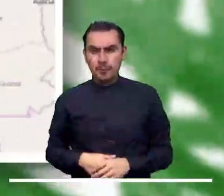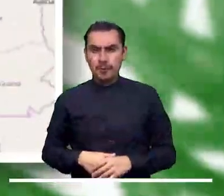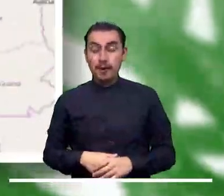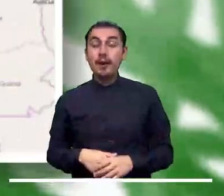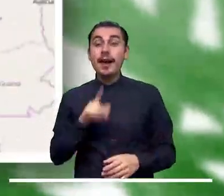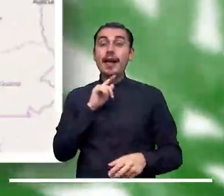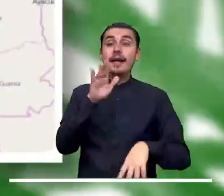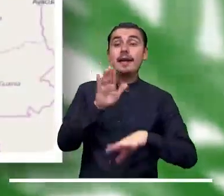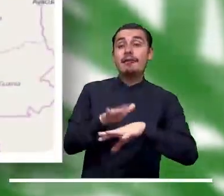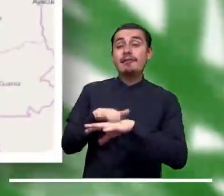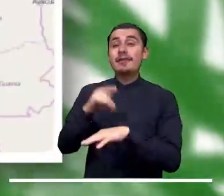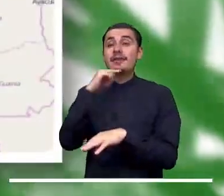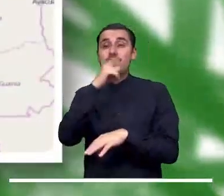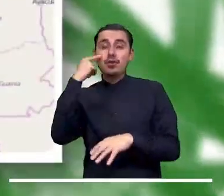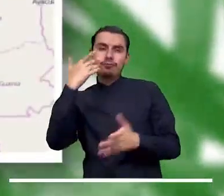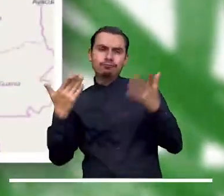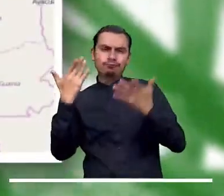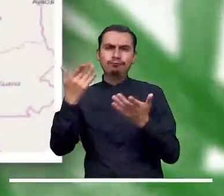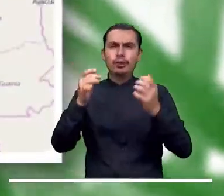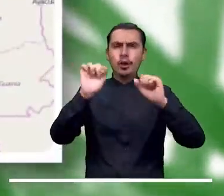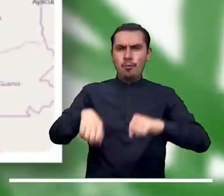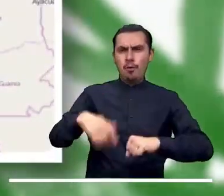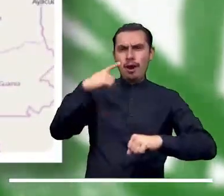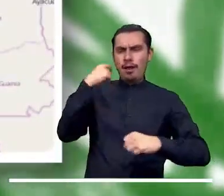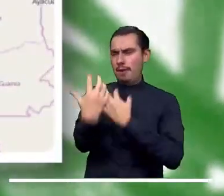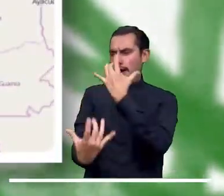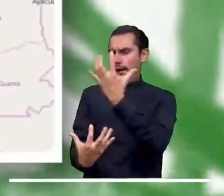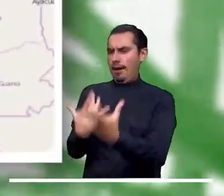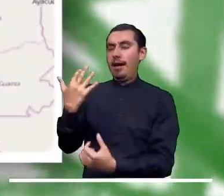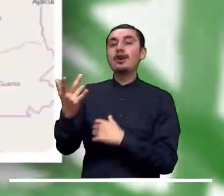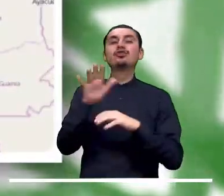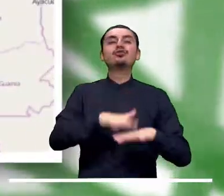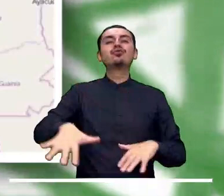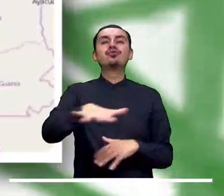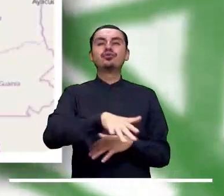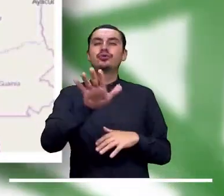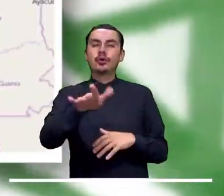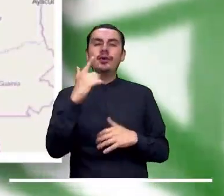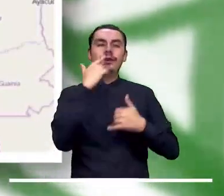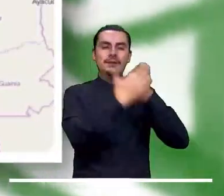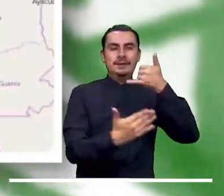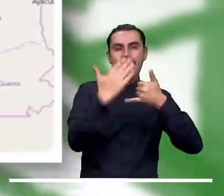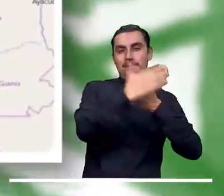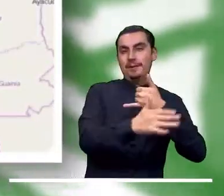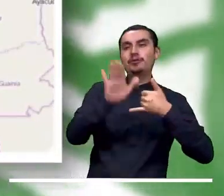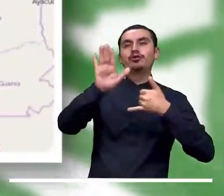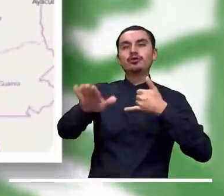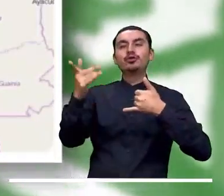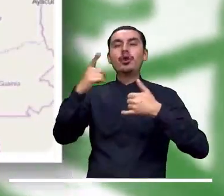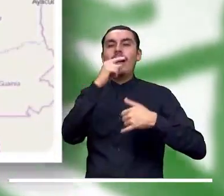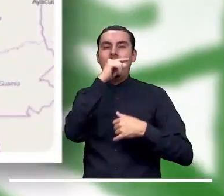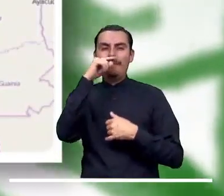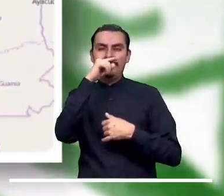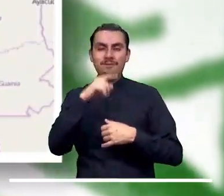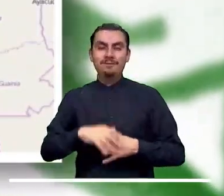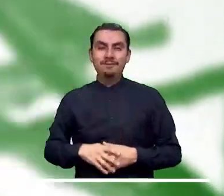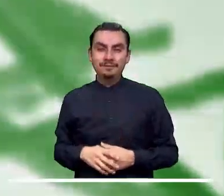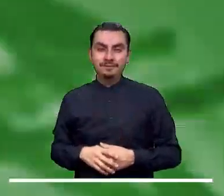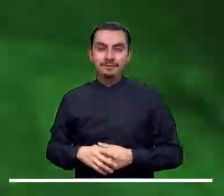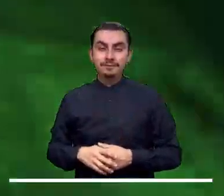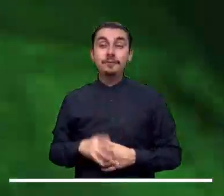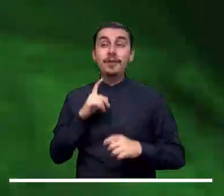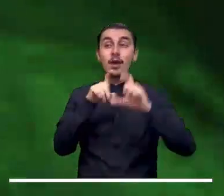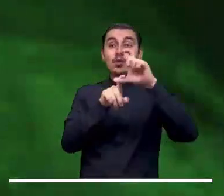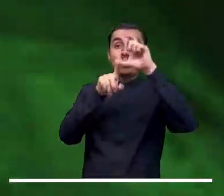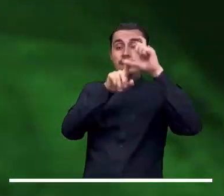Alerta roja por alta probabilidad de incendios en zonas de los departamentos de Cauca, Huila, Tolima y Boyacá. En el Caribe,